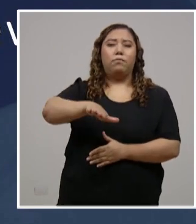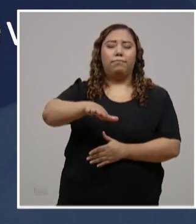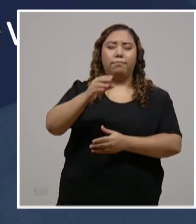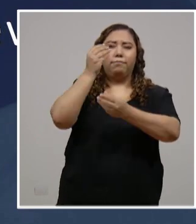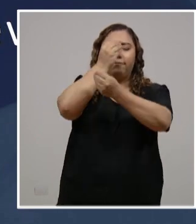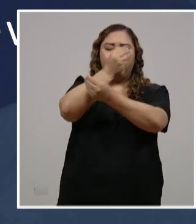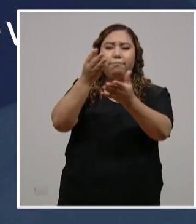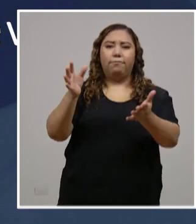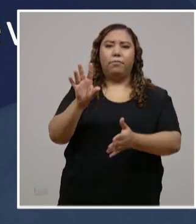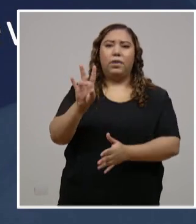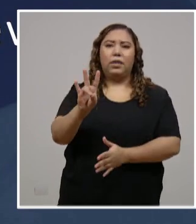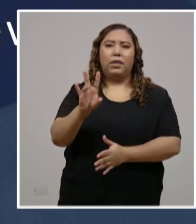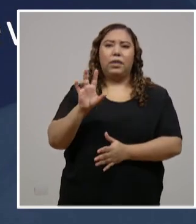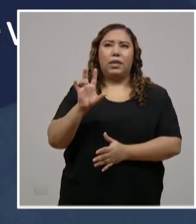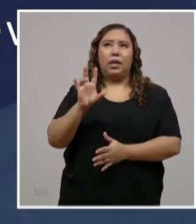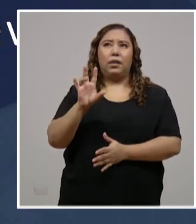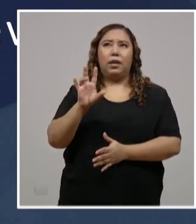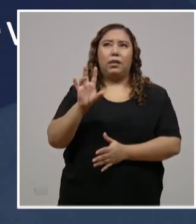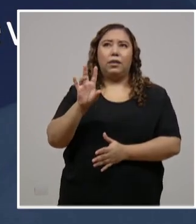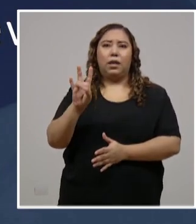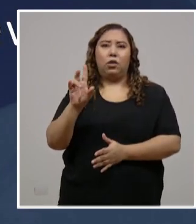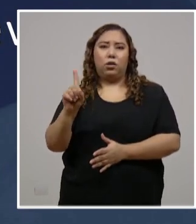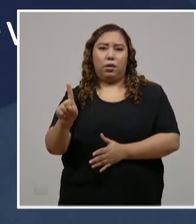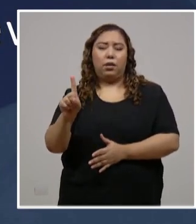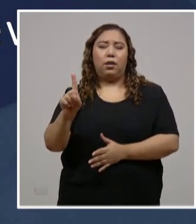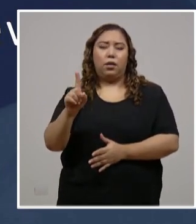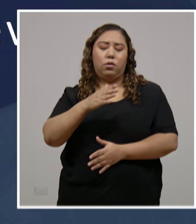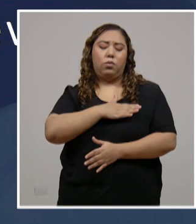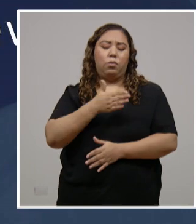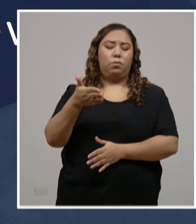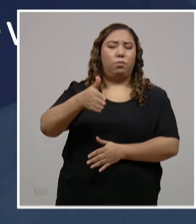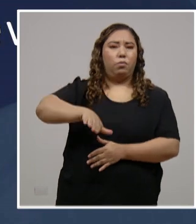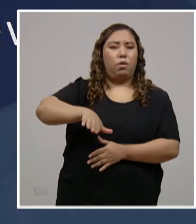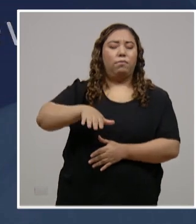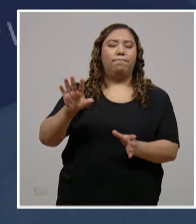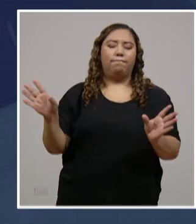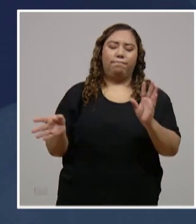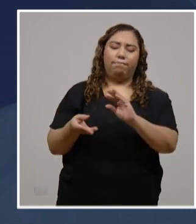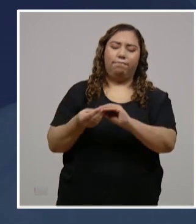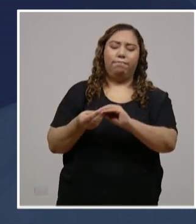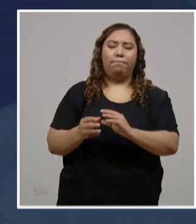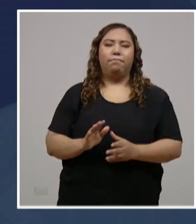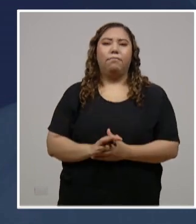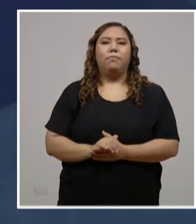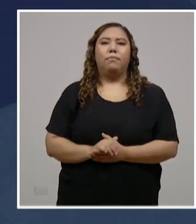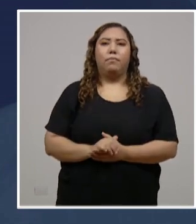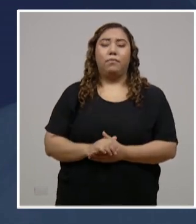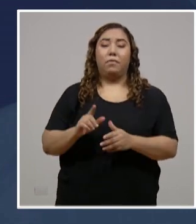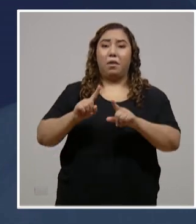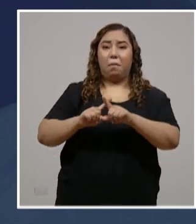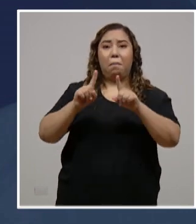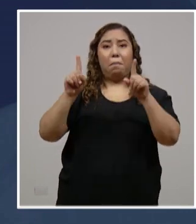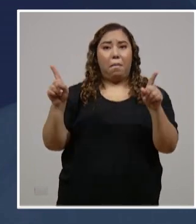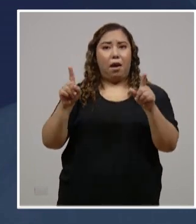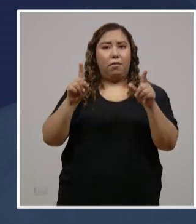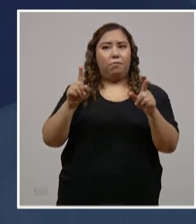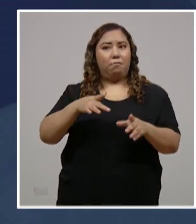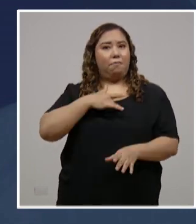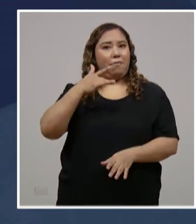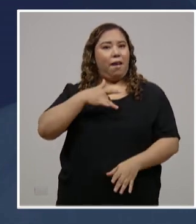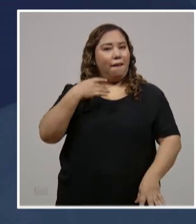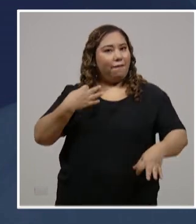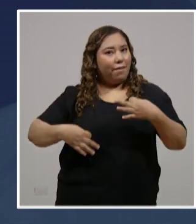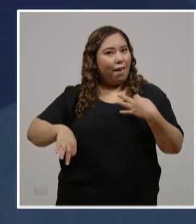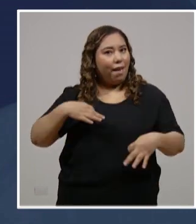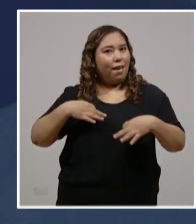total de 771 fallecidos por esta enfermedad. Pero nos alegra que tenemos 2